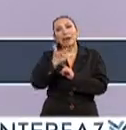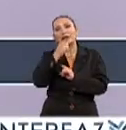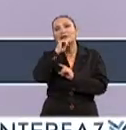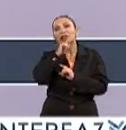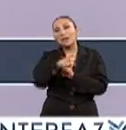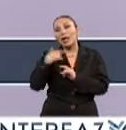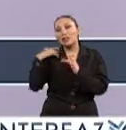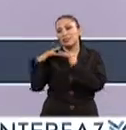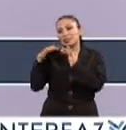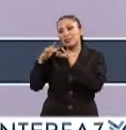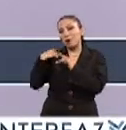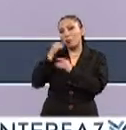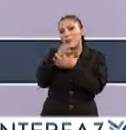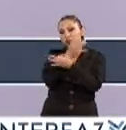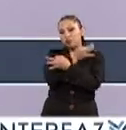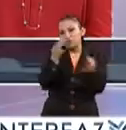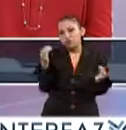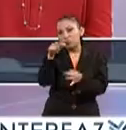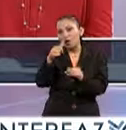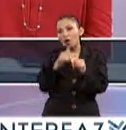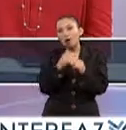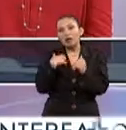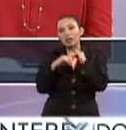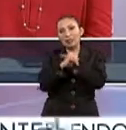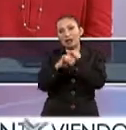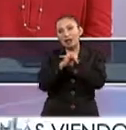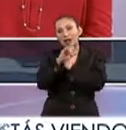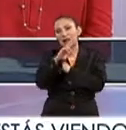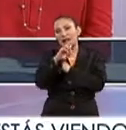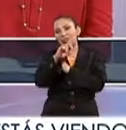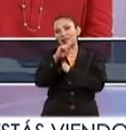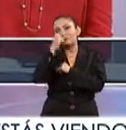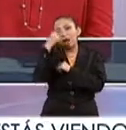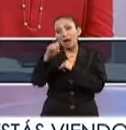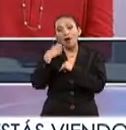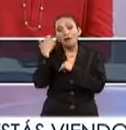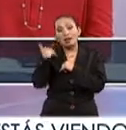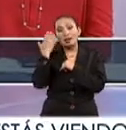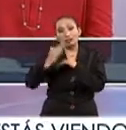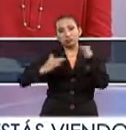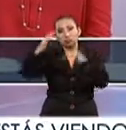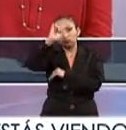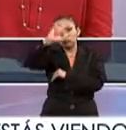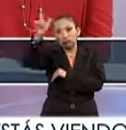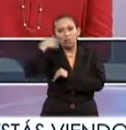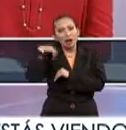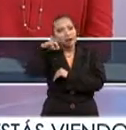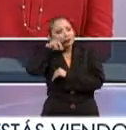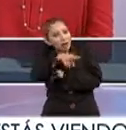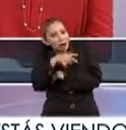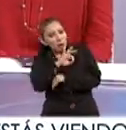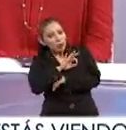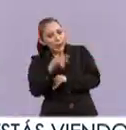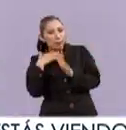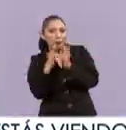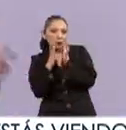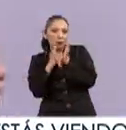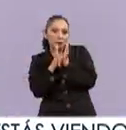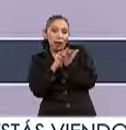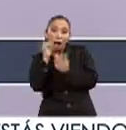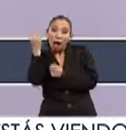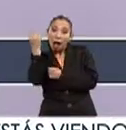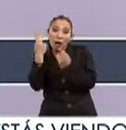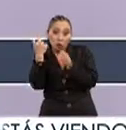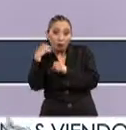través del enlace que estaremos publicando a través de las redes sociales para las conferencias magistrales para que de esa manera puedan estar participando.